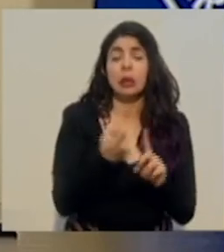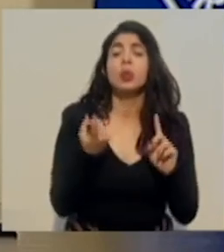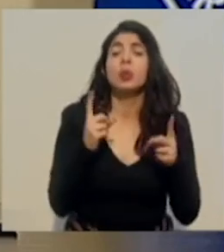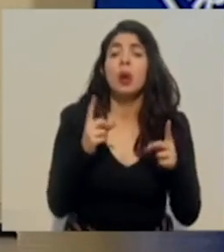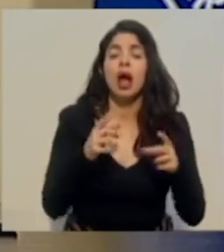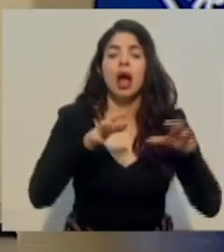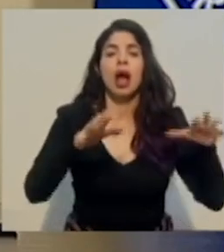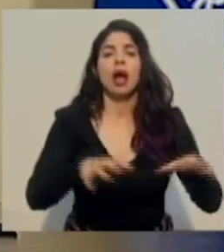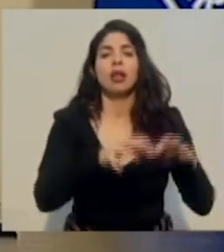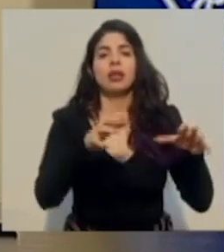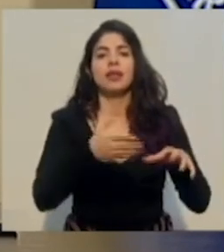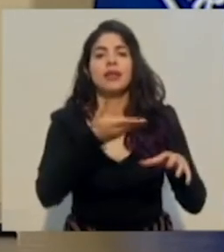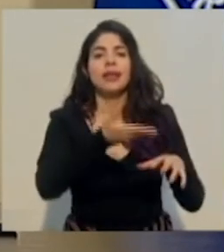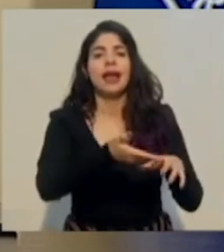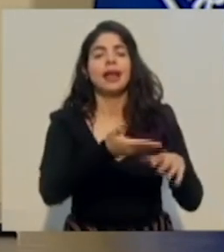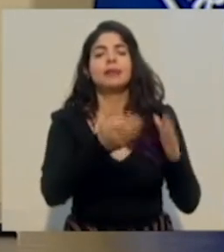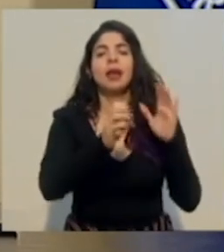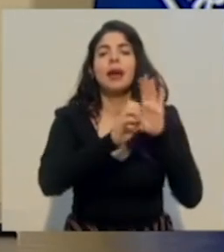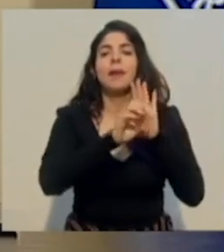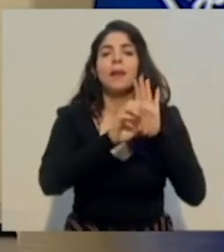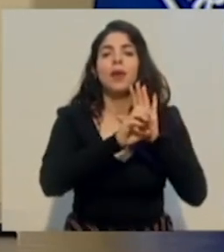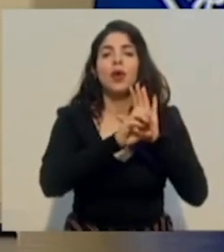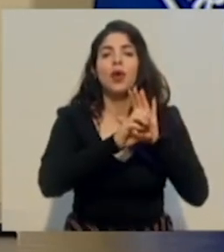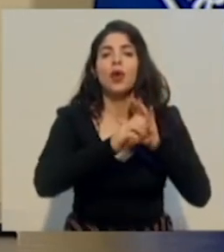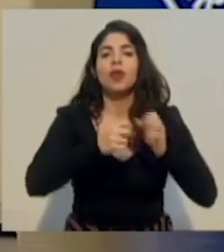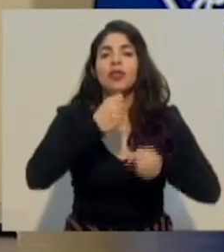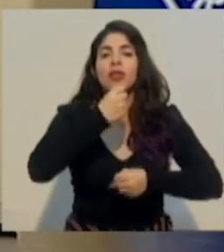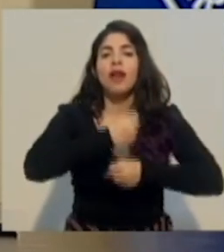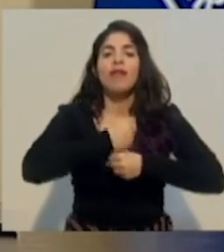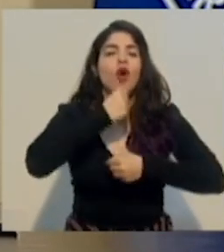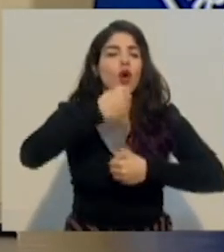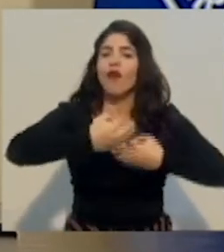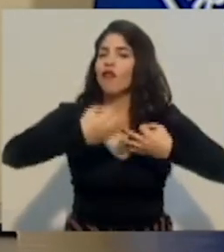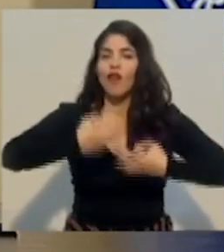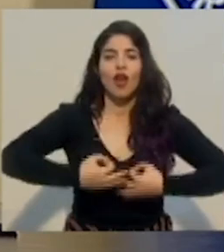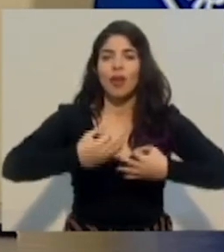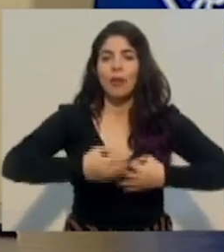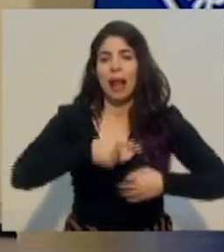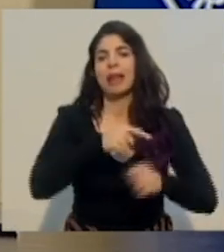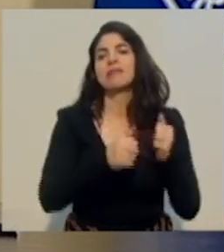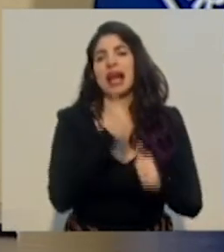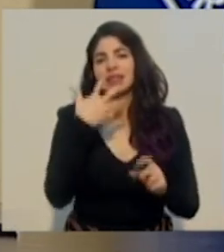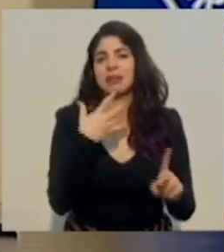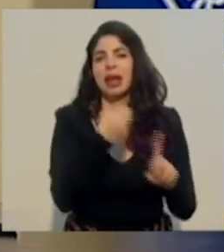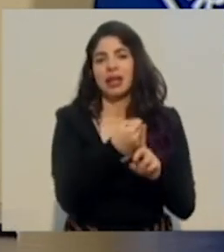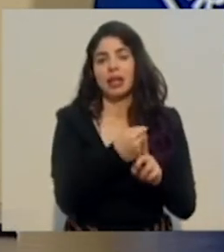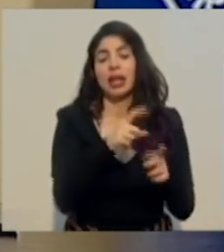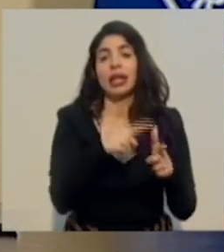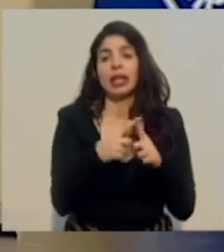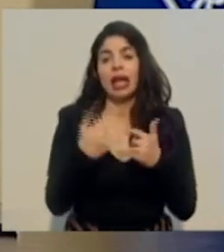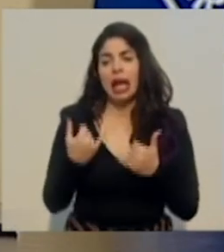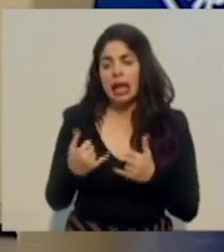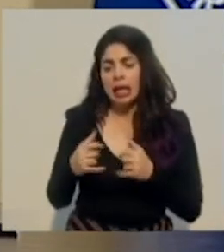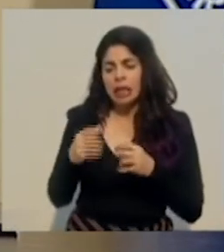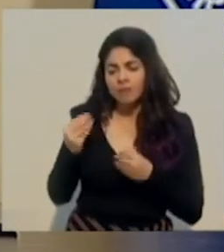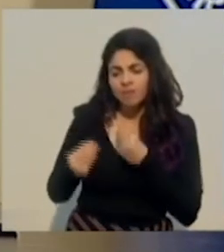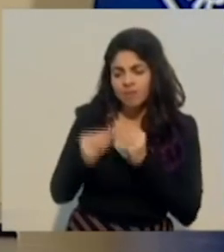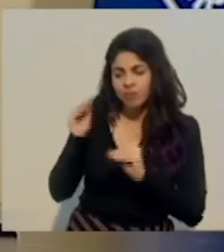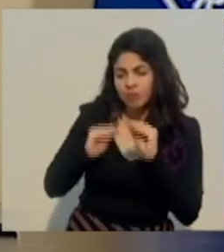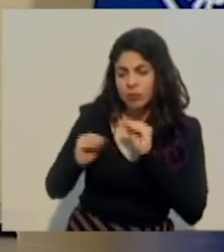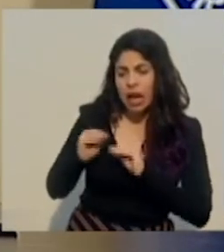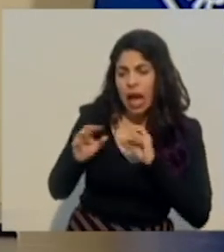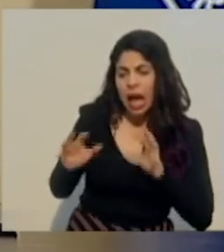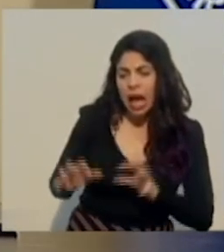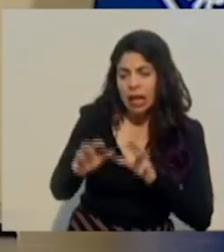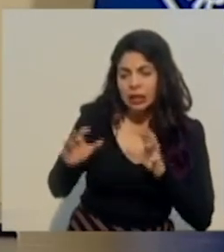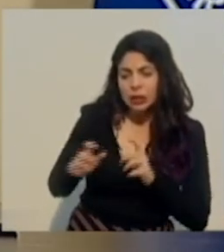en el marco de la informalidad. Entonces, también hemos venido generando acciones concretas para facilitar desde la